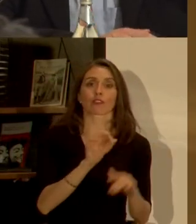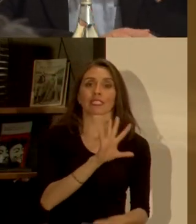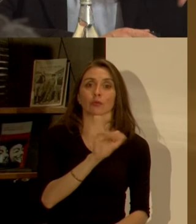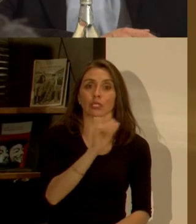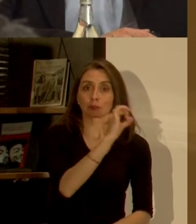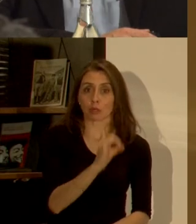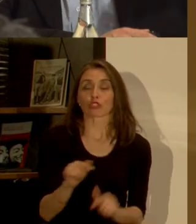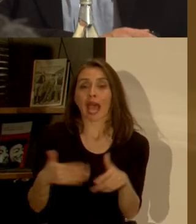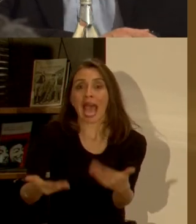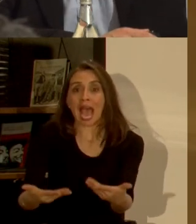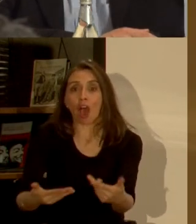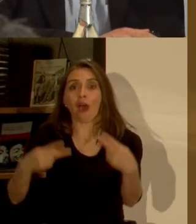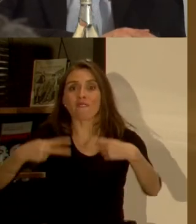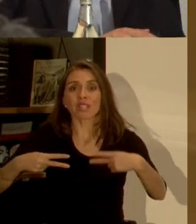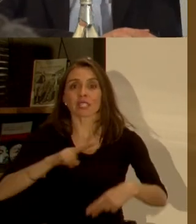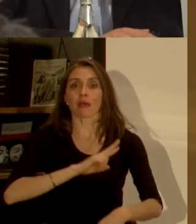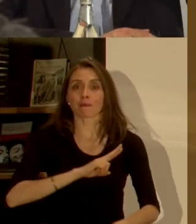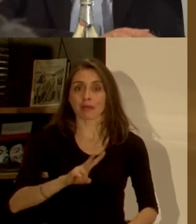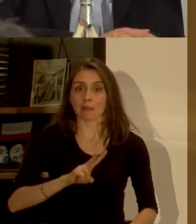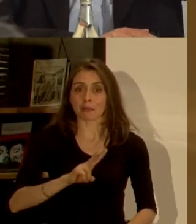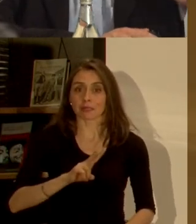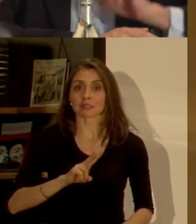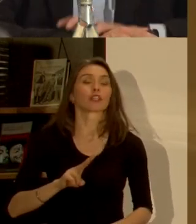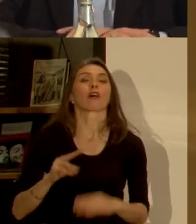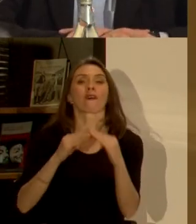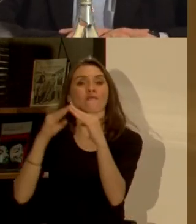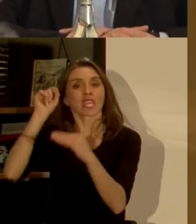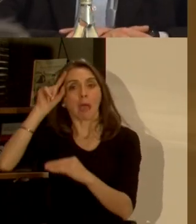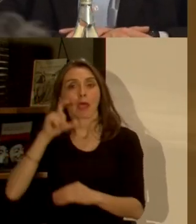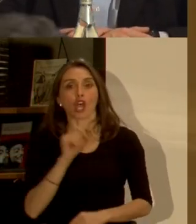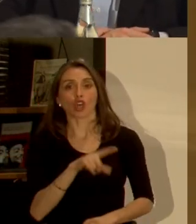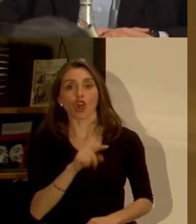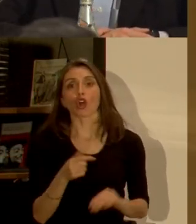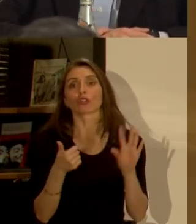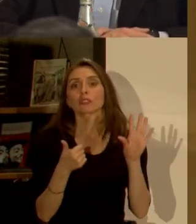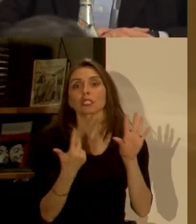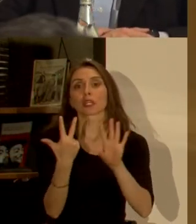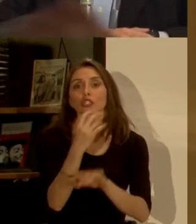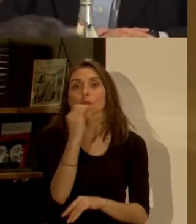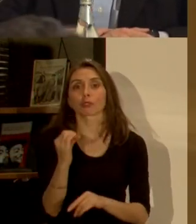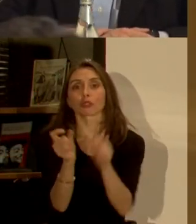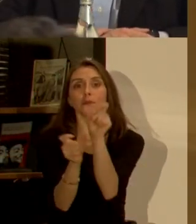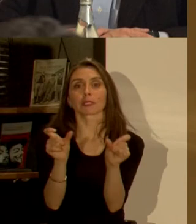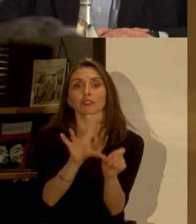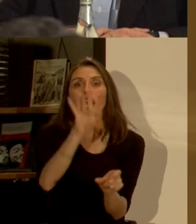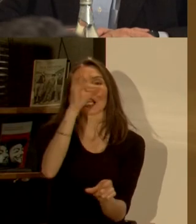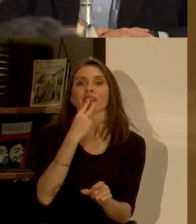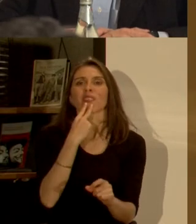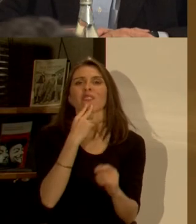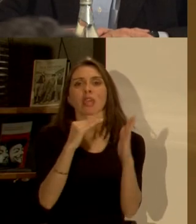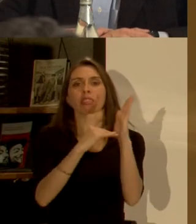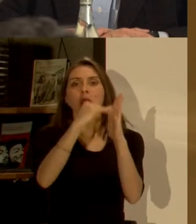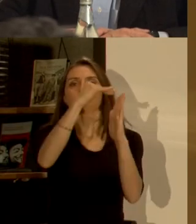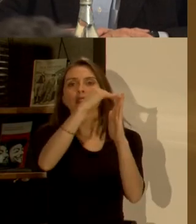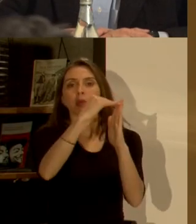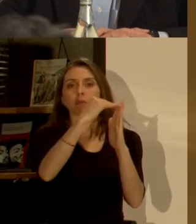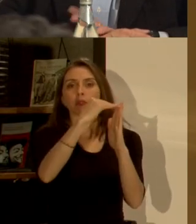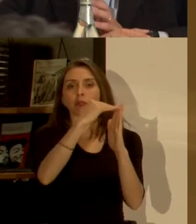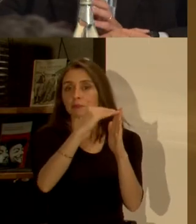y hoy día en Viña Valparaíso Quilcoy Alemán y Concon 68% de la gente quiere vivir en departamento